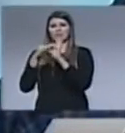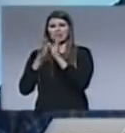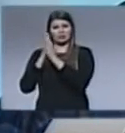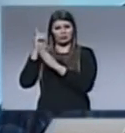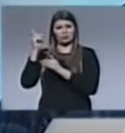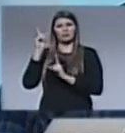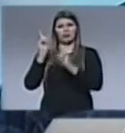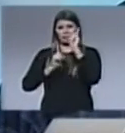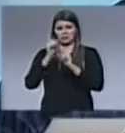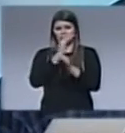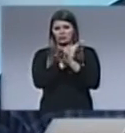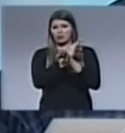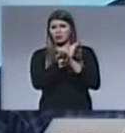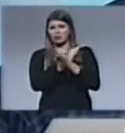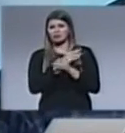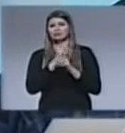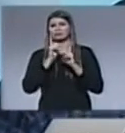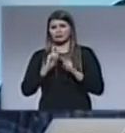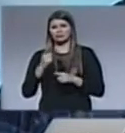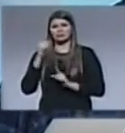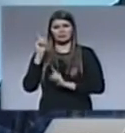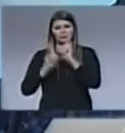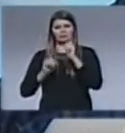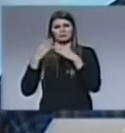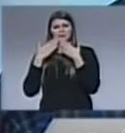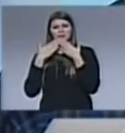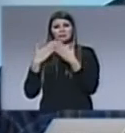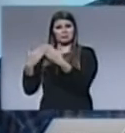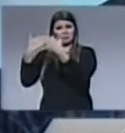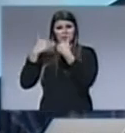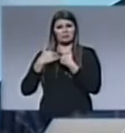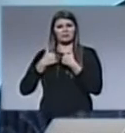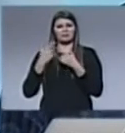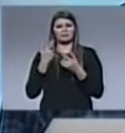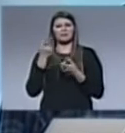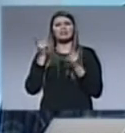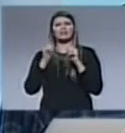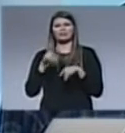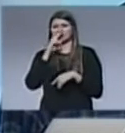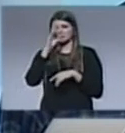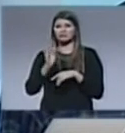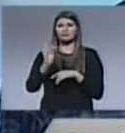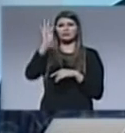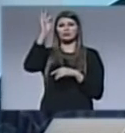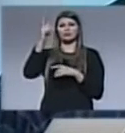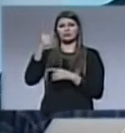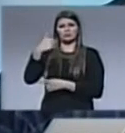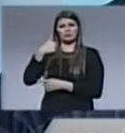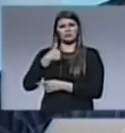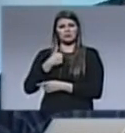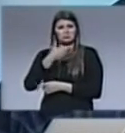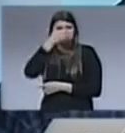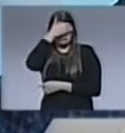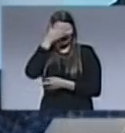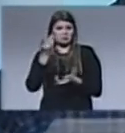Dios. Incluso en la escuela se preguntó, tenía cada uno a hacer una redacción, ¿qué quieres ser? Y yo sin ser